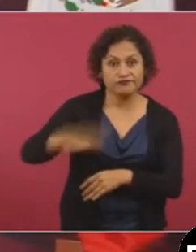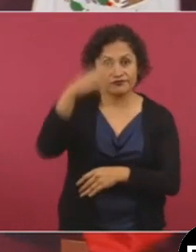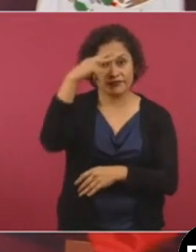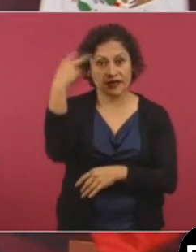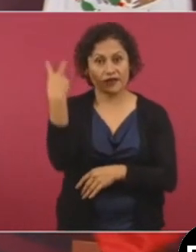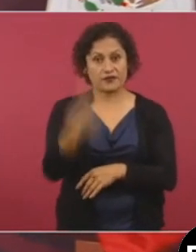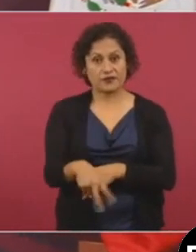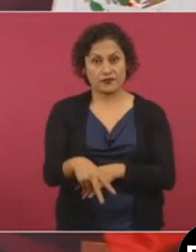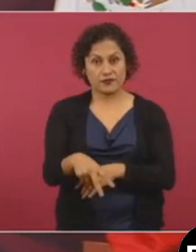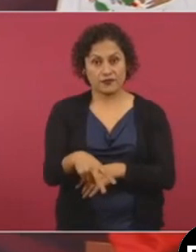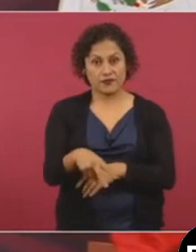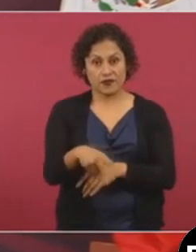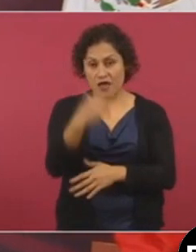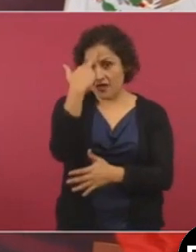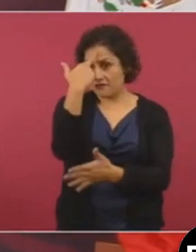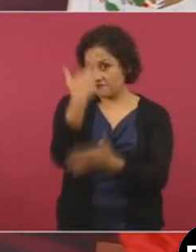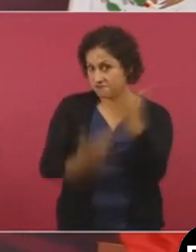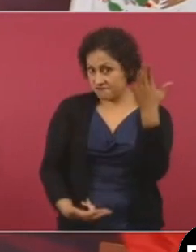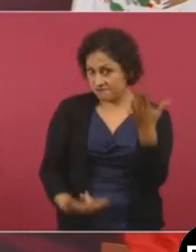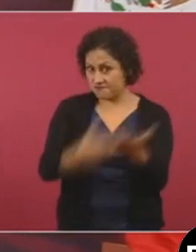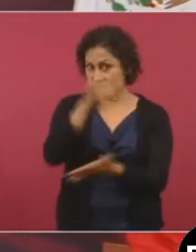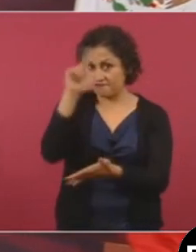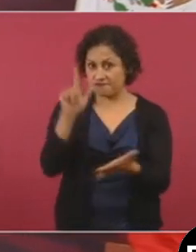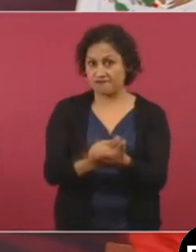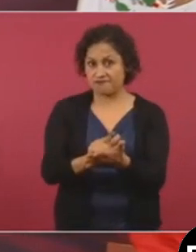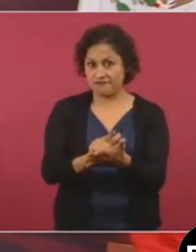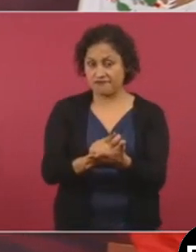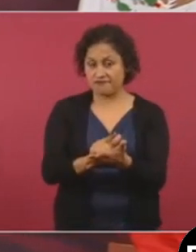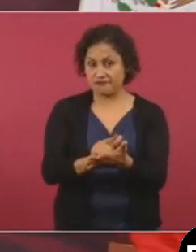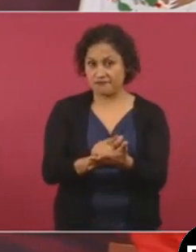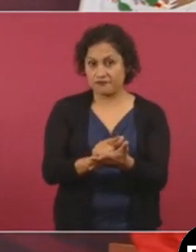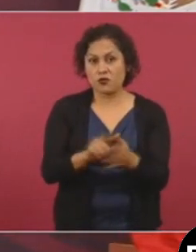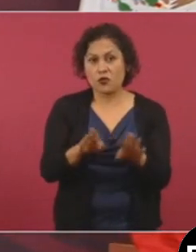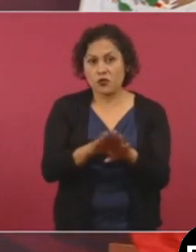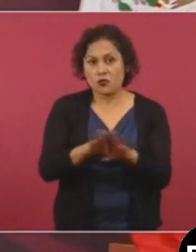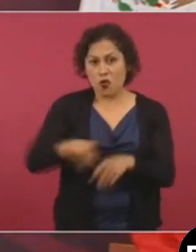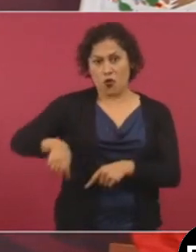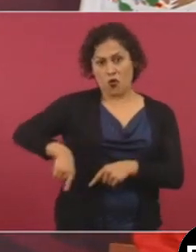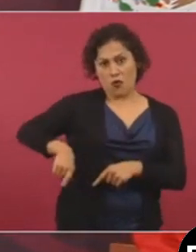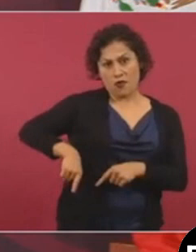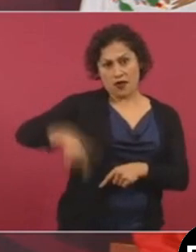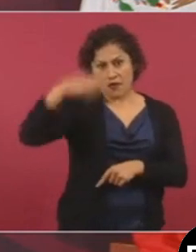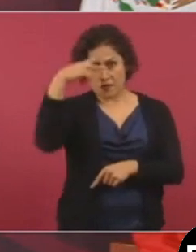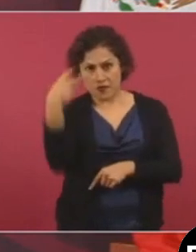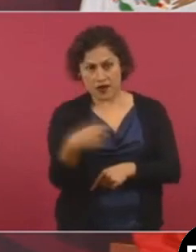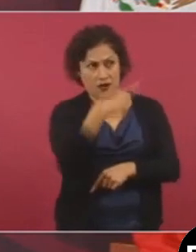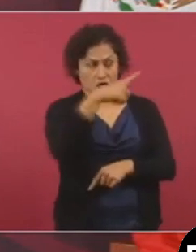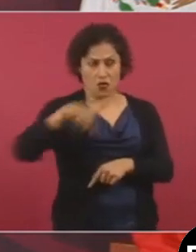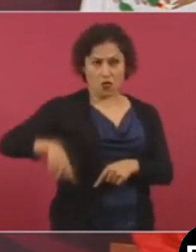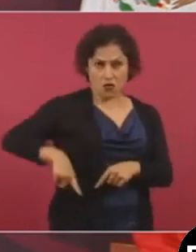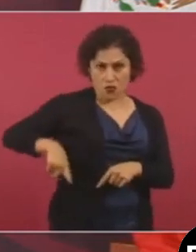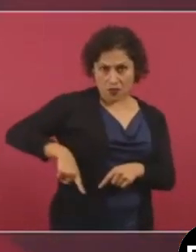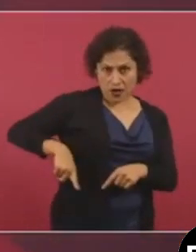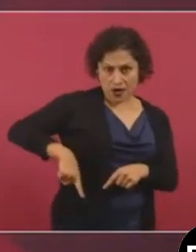acuerdos de gobierno a gobierno entre agencias y García Luna